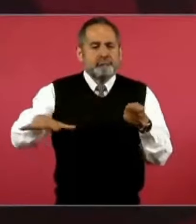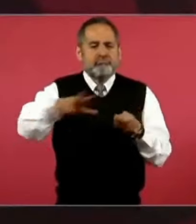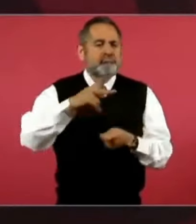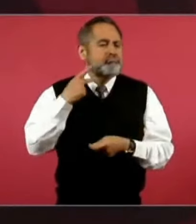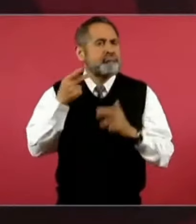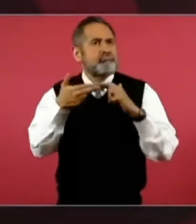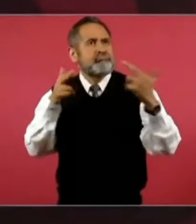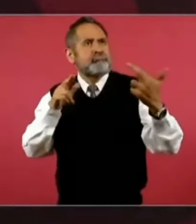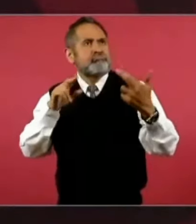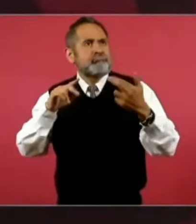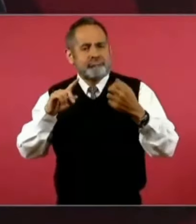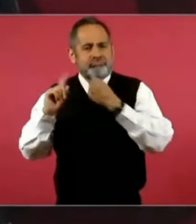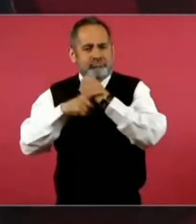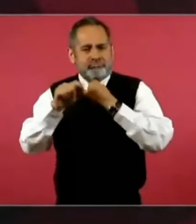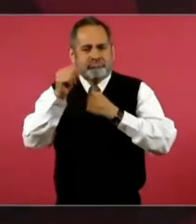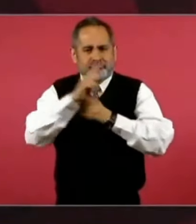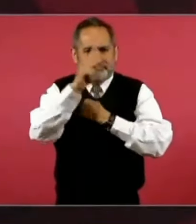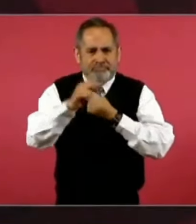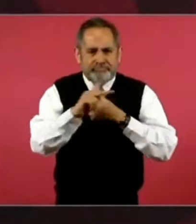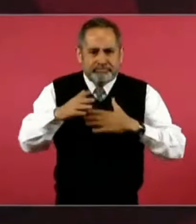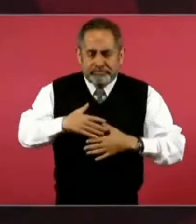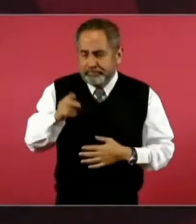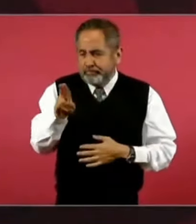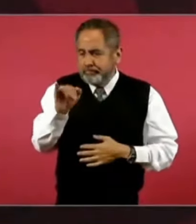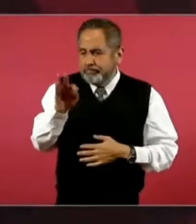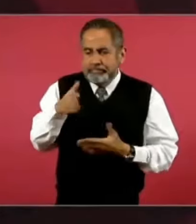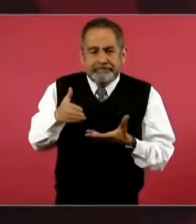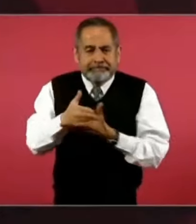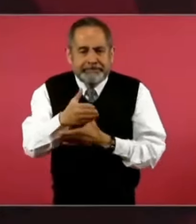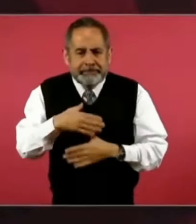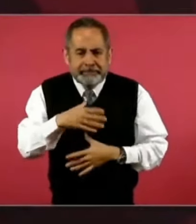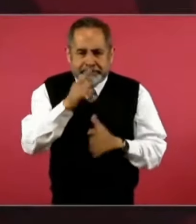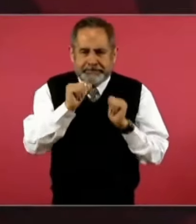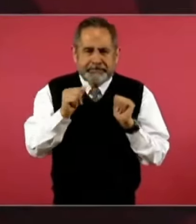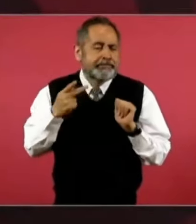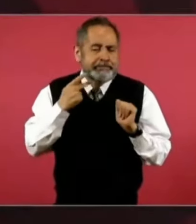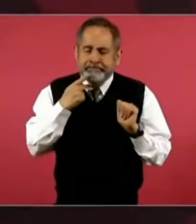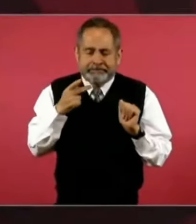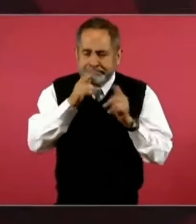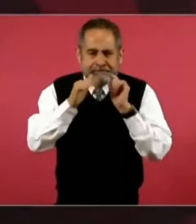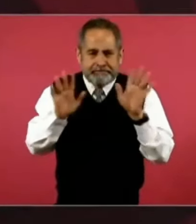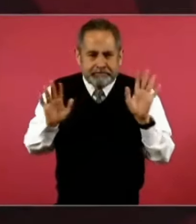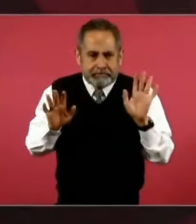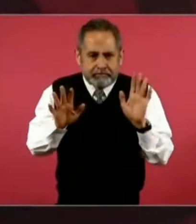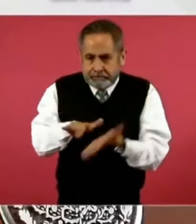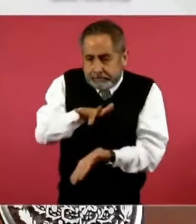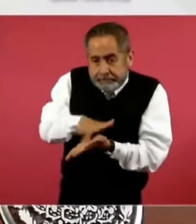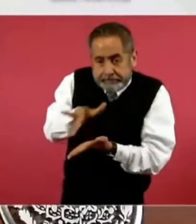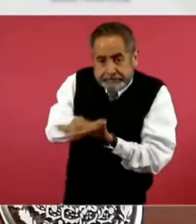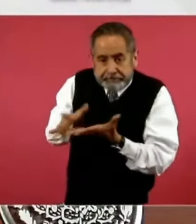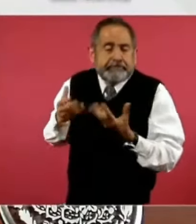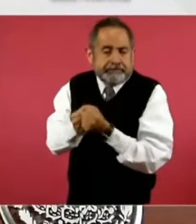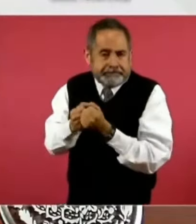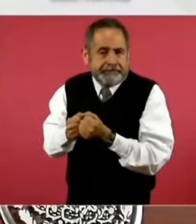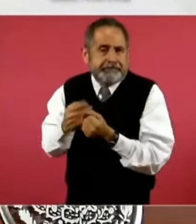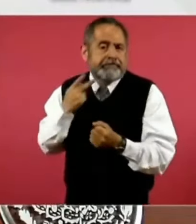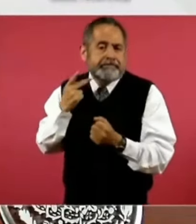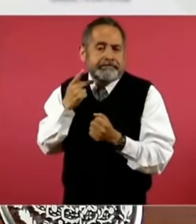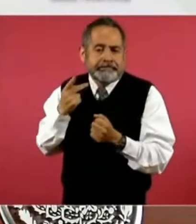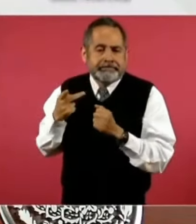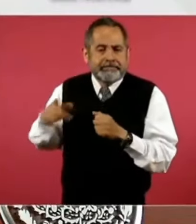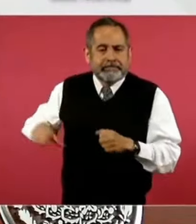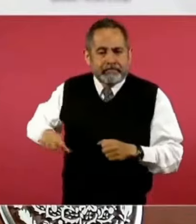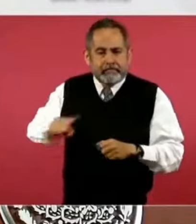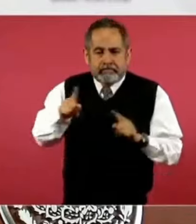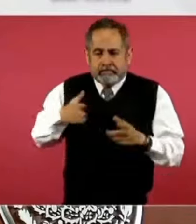exterior. En eso no se mete la UIF, en la política exterior. Apoya la política exterior del gobierno,